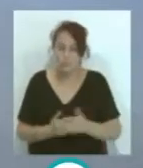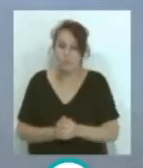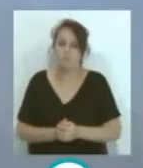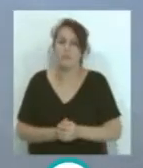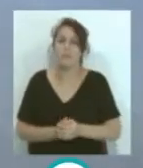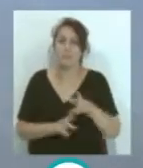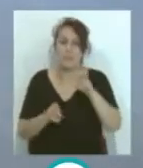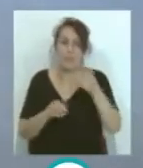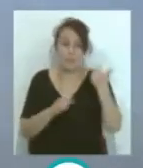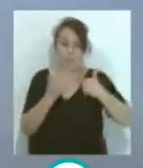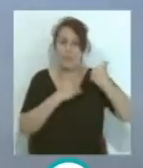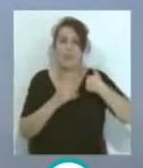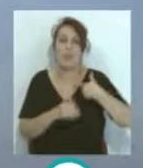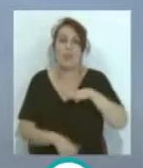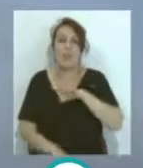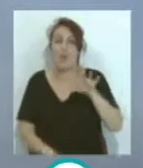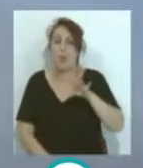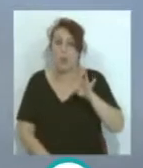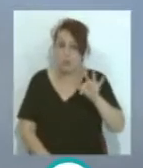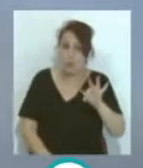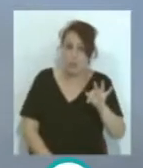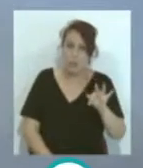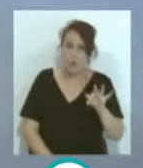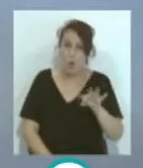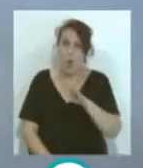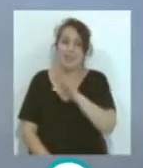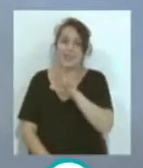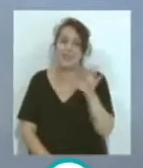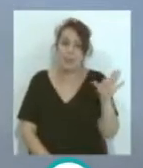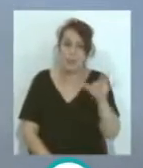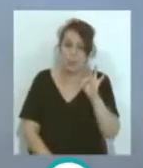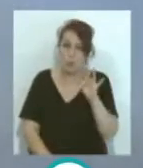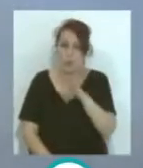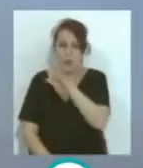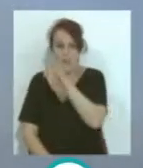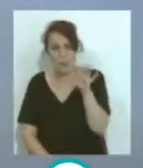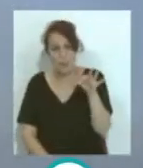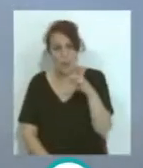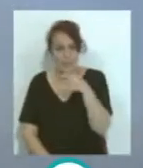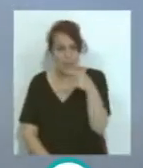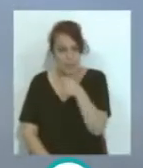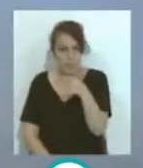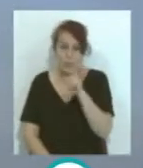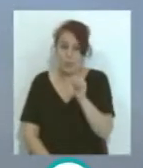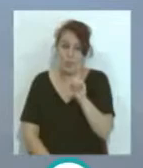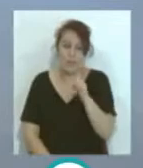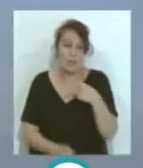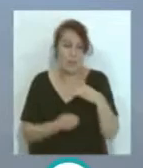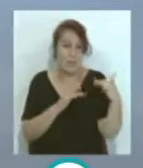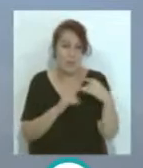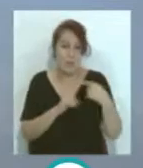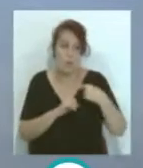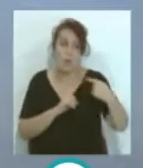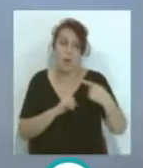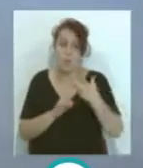...temas anteriores... ...vamos a sacar... ...50 a favor... ...o... ...500 a favor... ...y 500 en contra... ...simplemente era... ...en el partido de ida... ...en